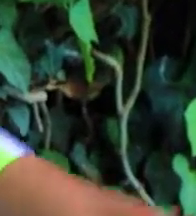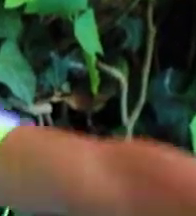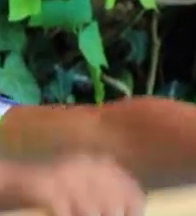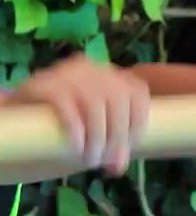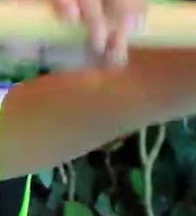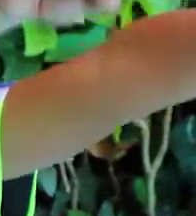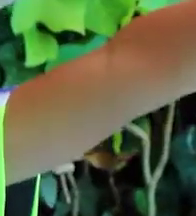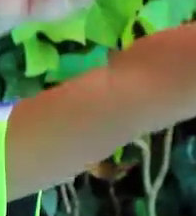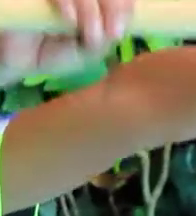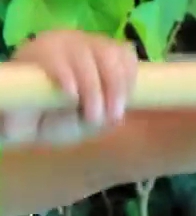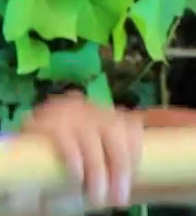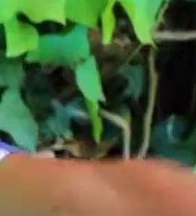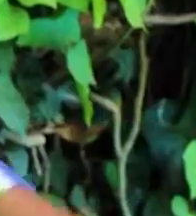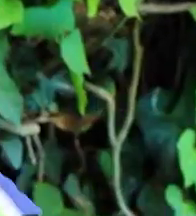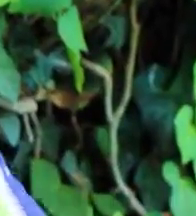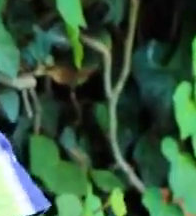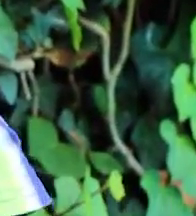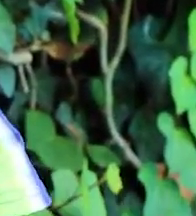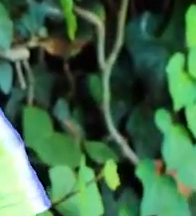Respiramos.